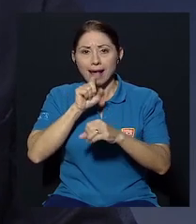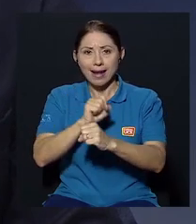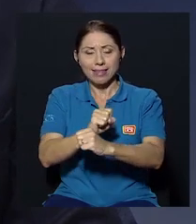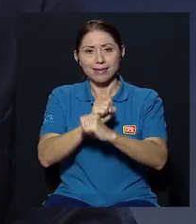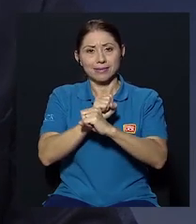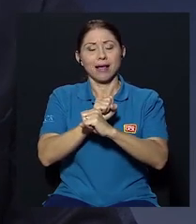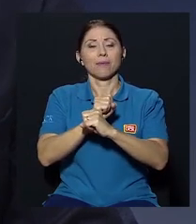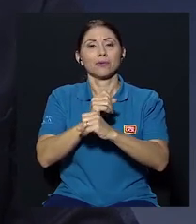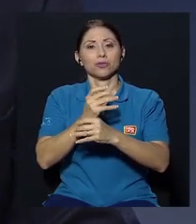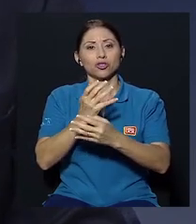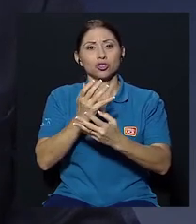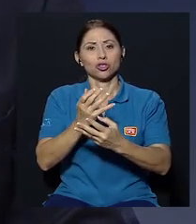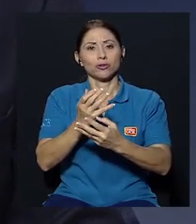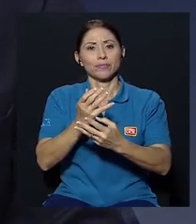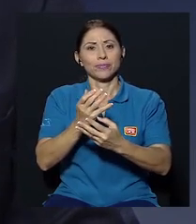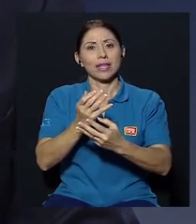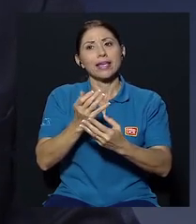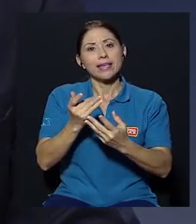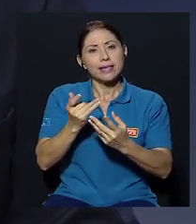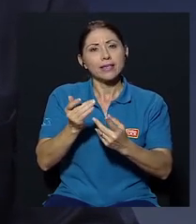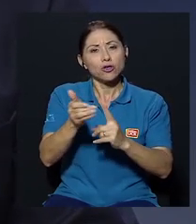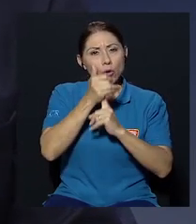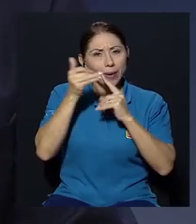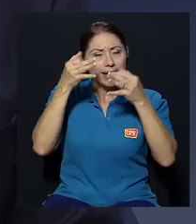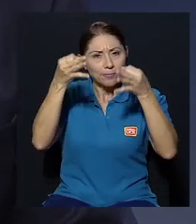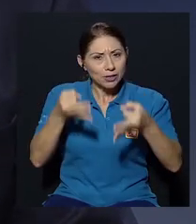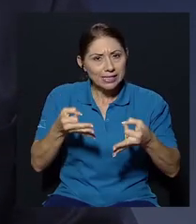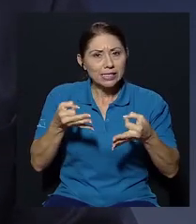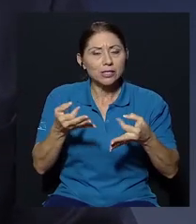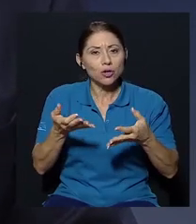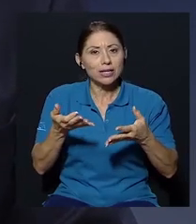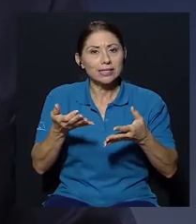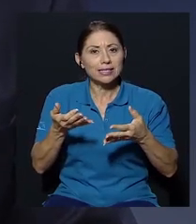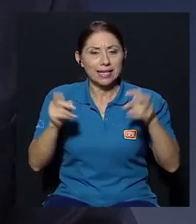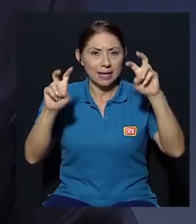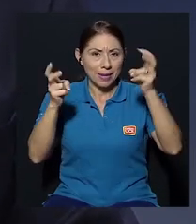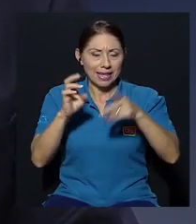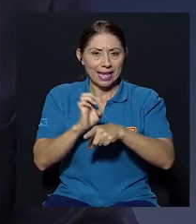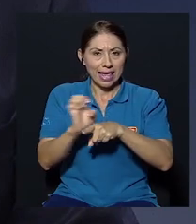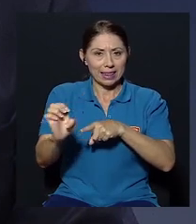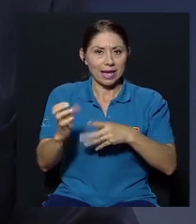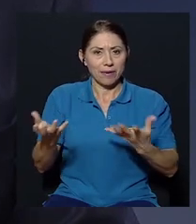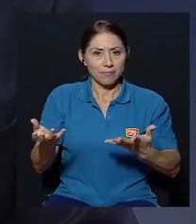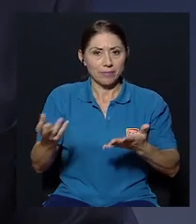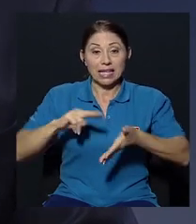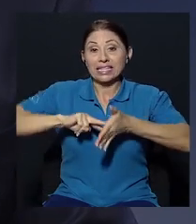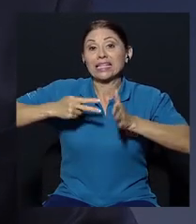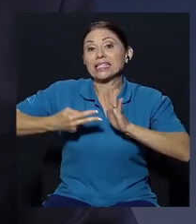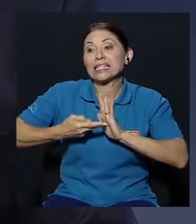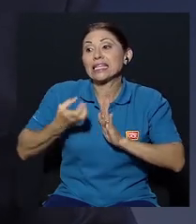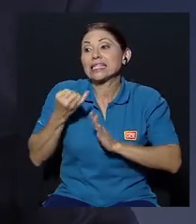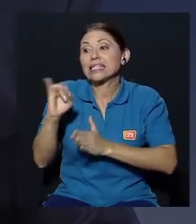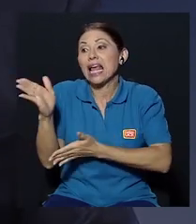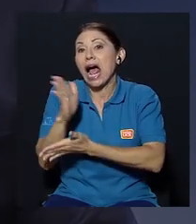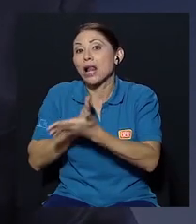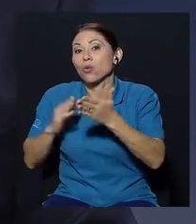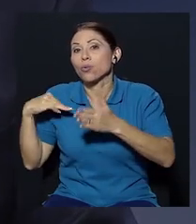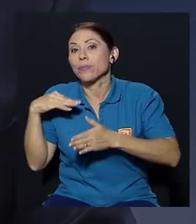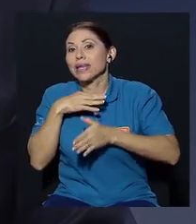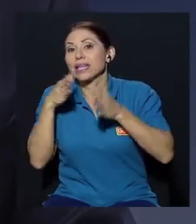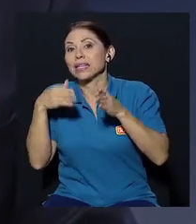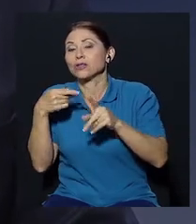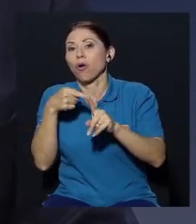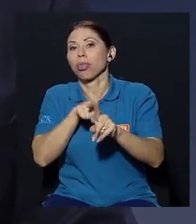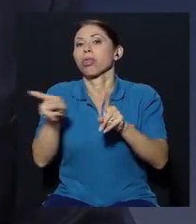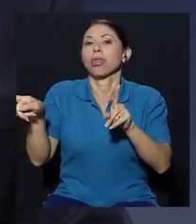garantizamos y entiendo yo tomaríamos algunas decisiones en materia ética es decir si algún ministro se